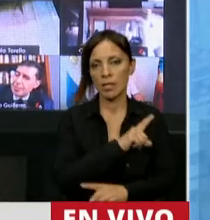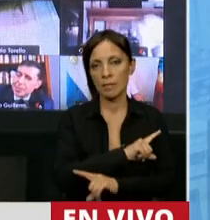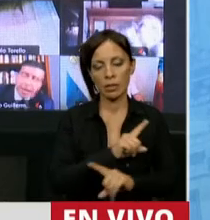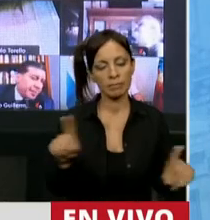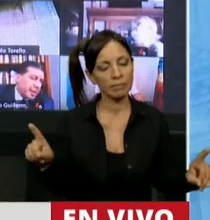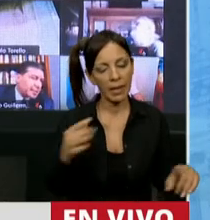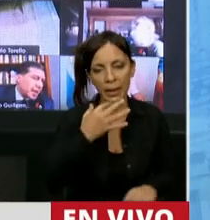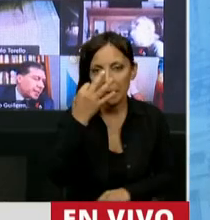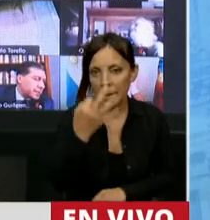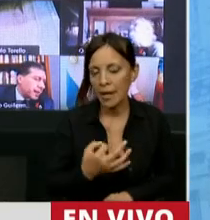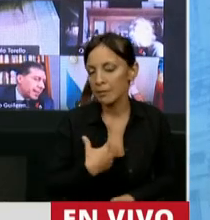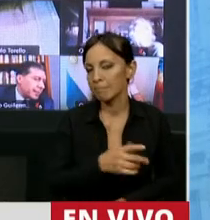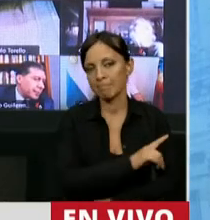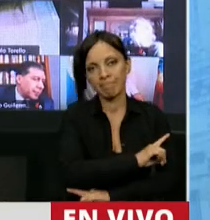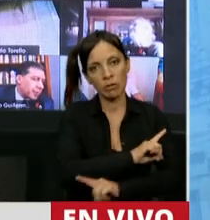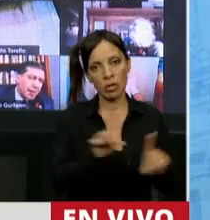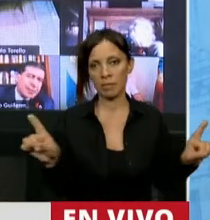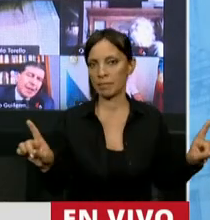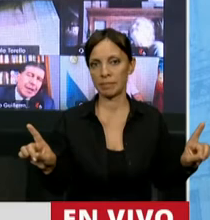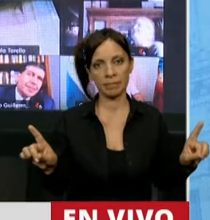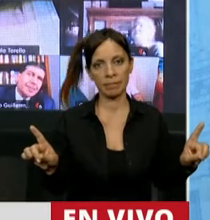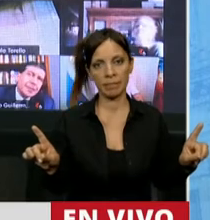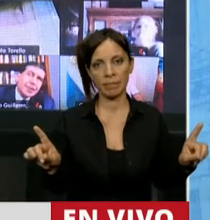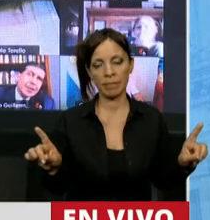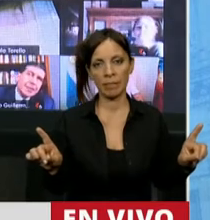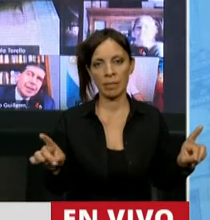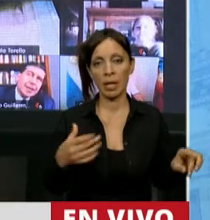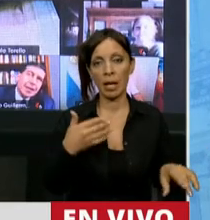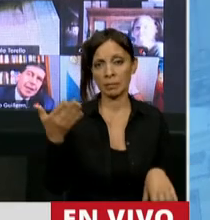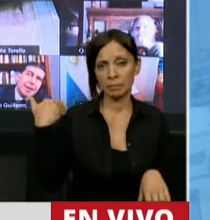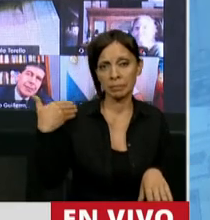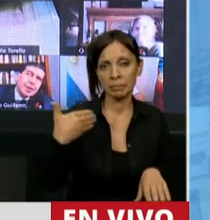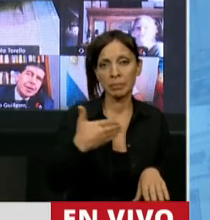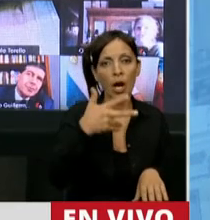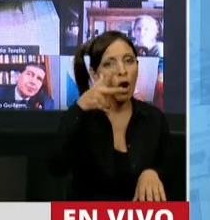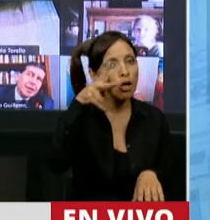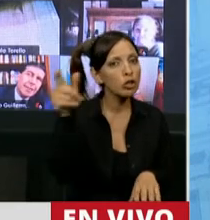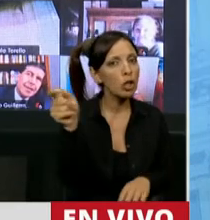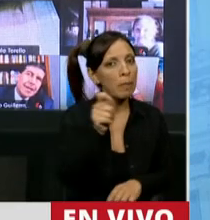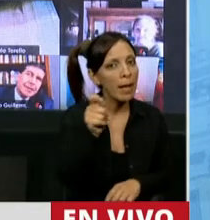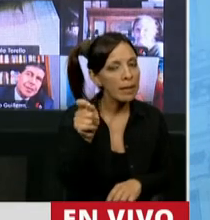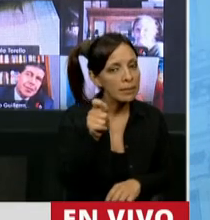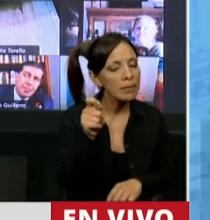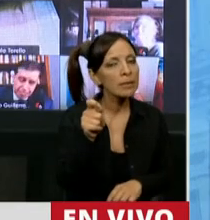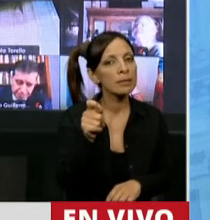realmente inadmisible que a más de 8 meses de haber sido